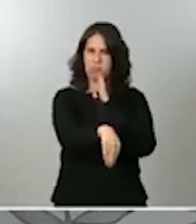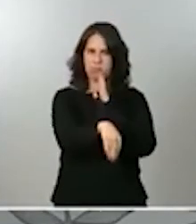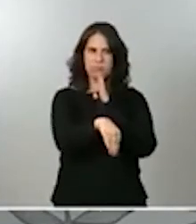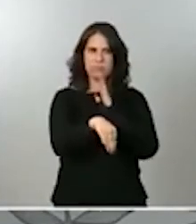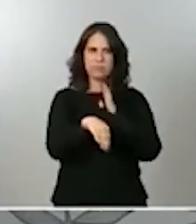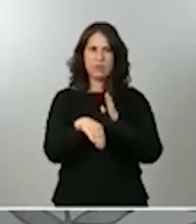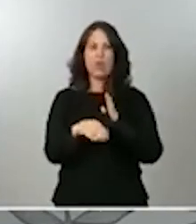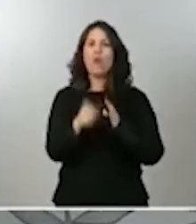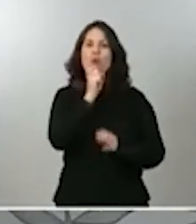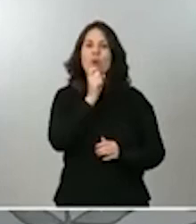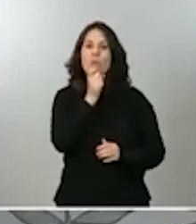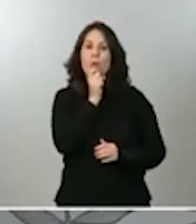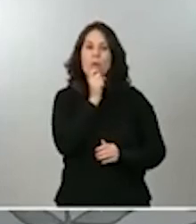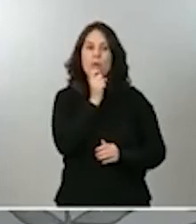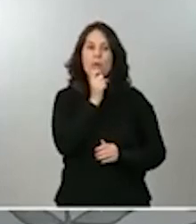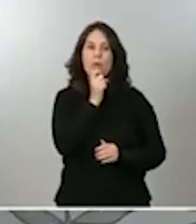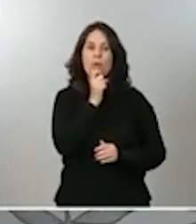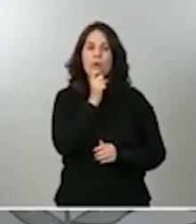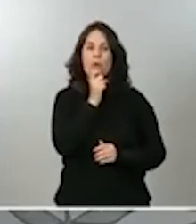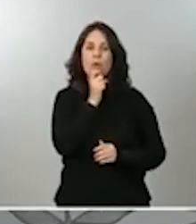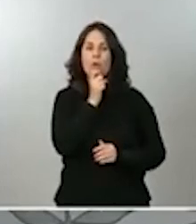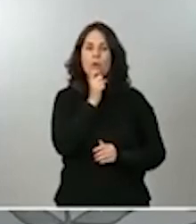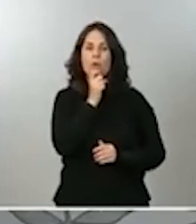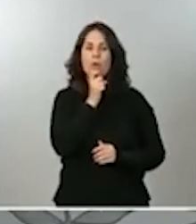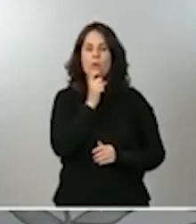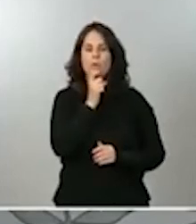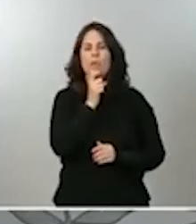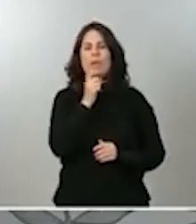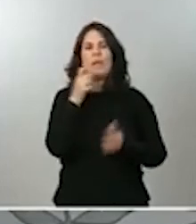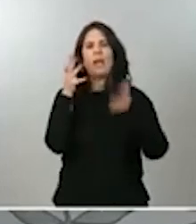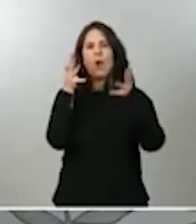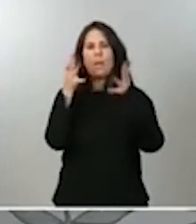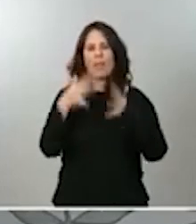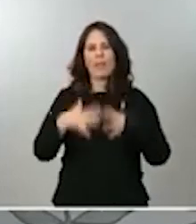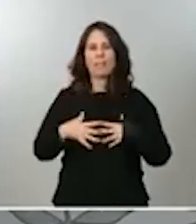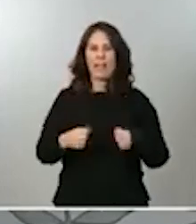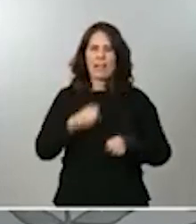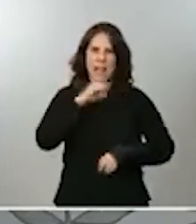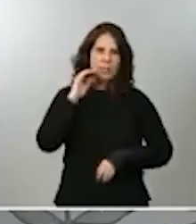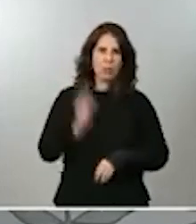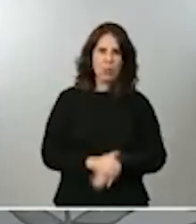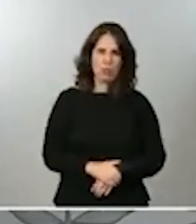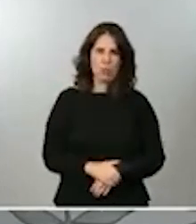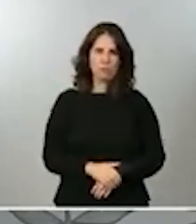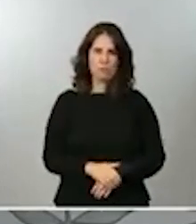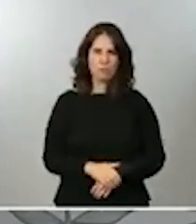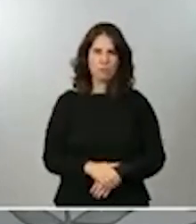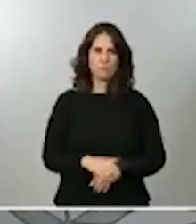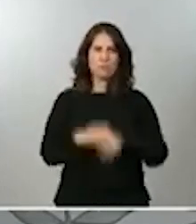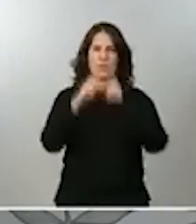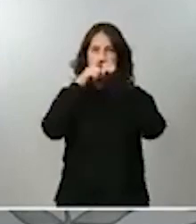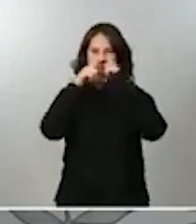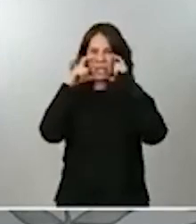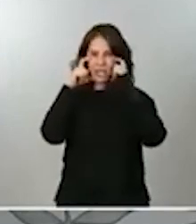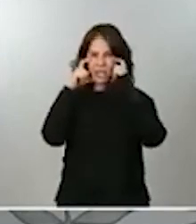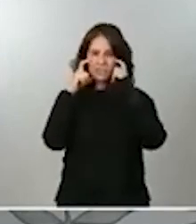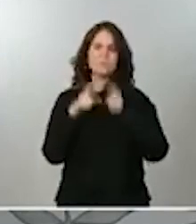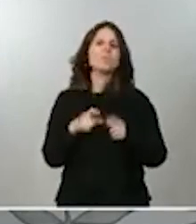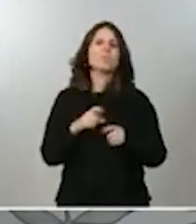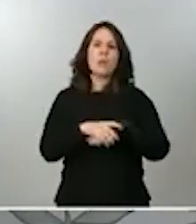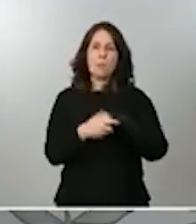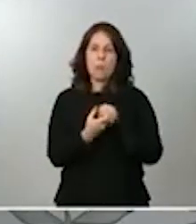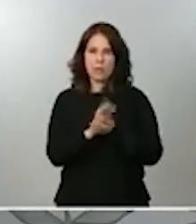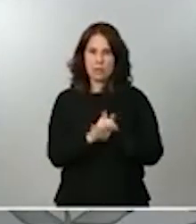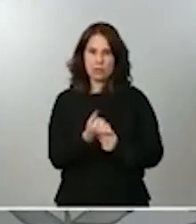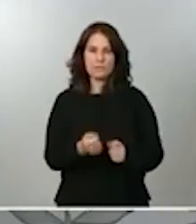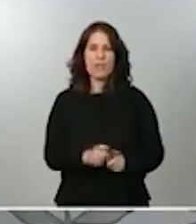e incorporando las recomendaciones sanitarias básicamente la utilización de la mascarilla el lavado de manos la